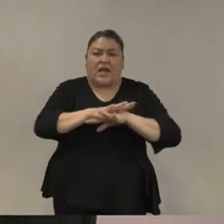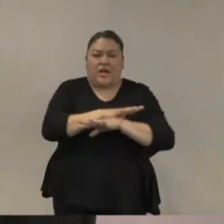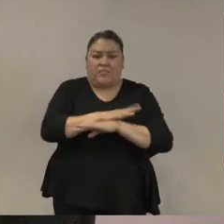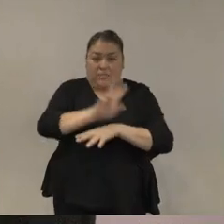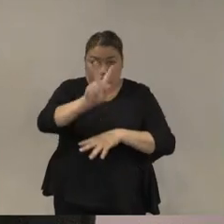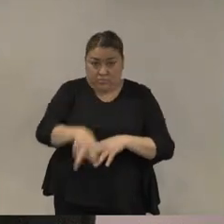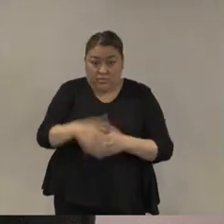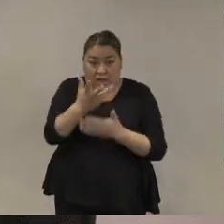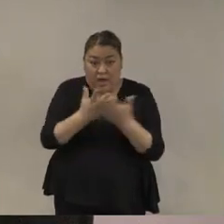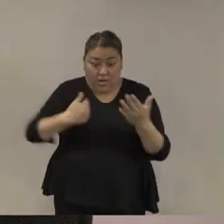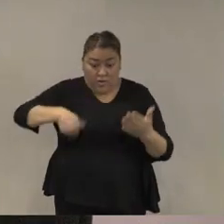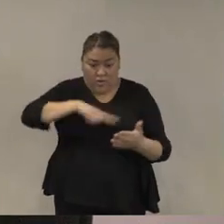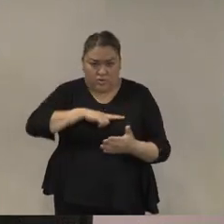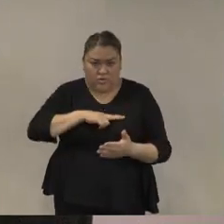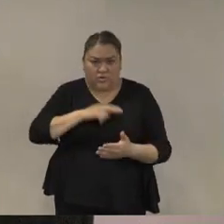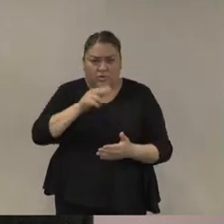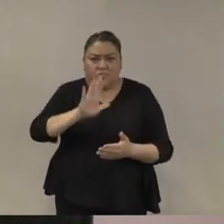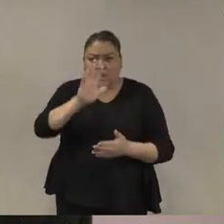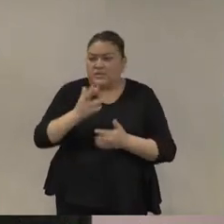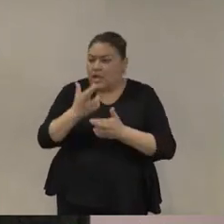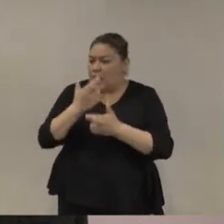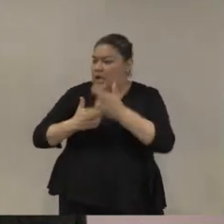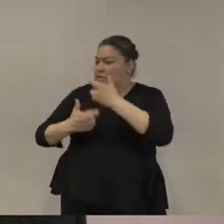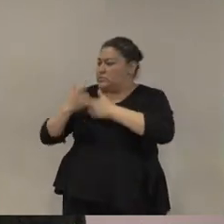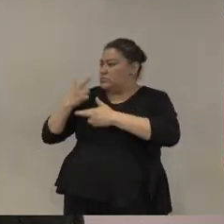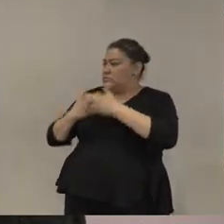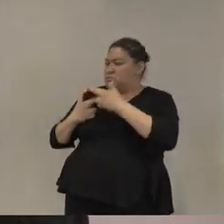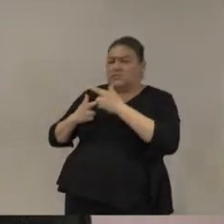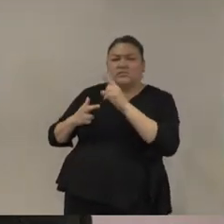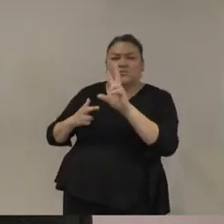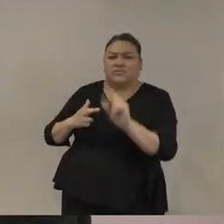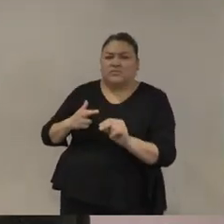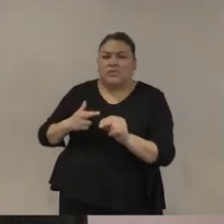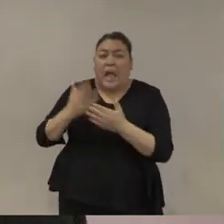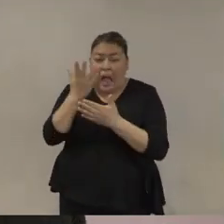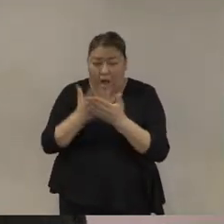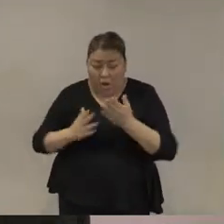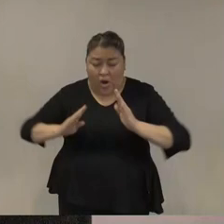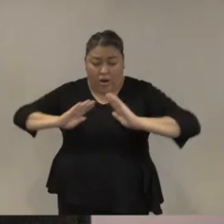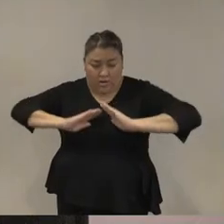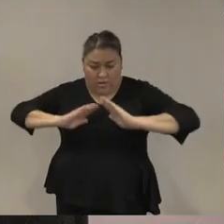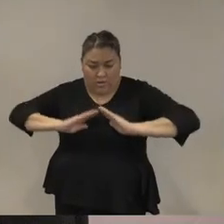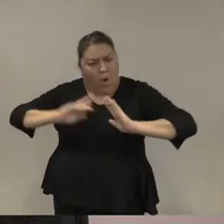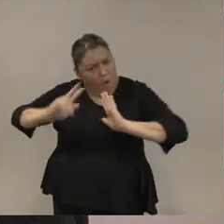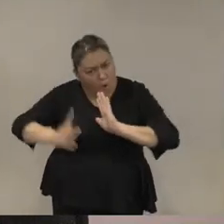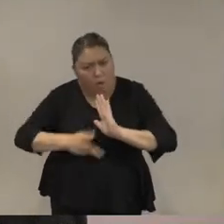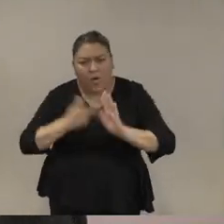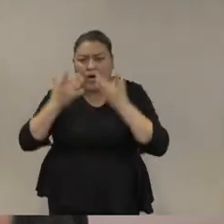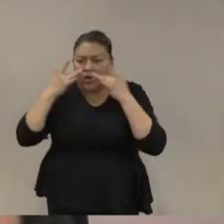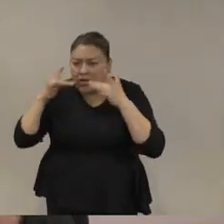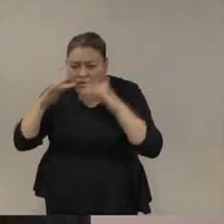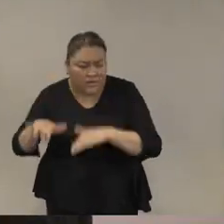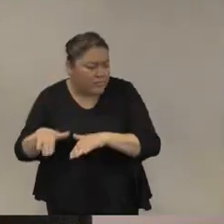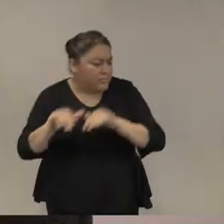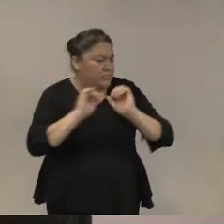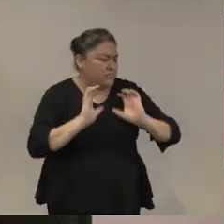un regreso inmediato de los militares de México a los cuarteles porque las policías municipales